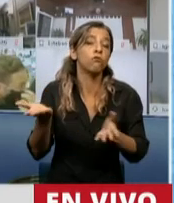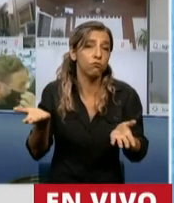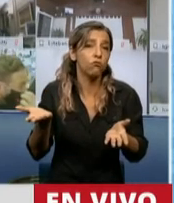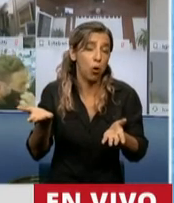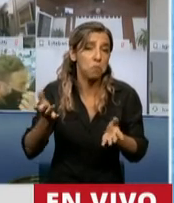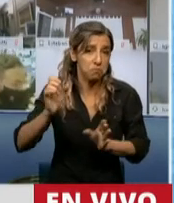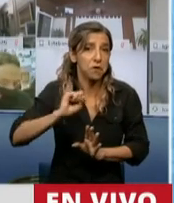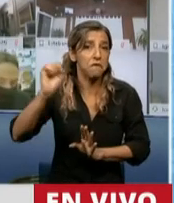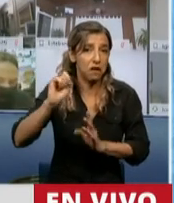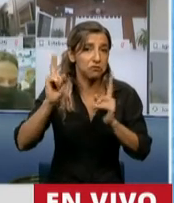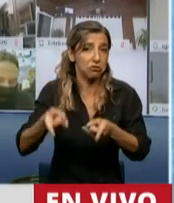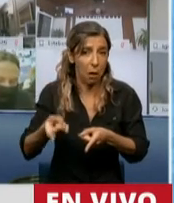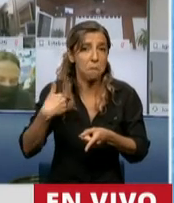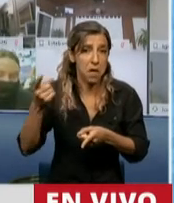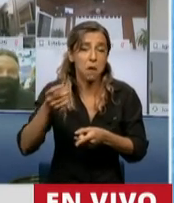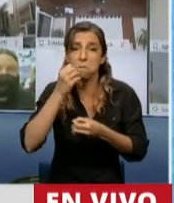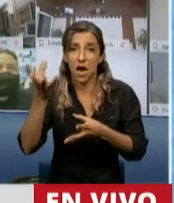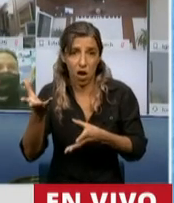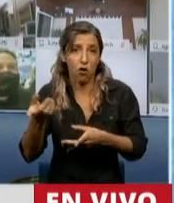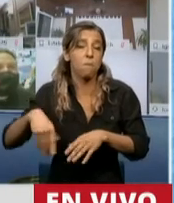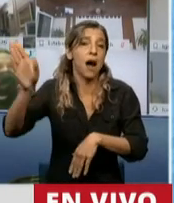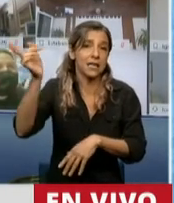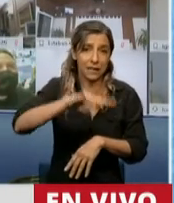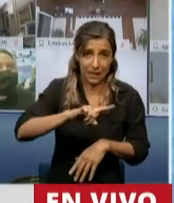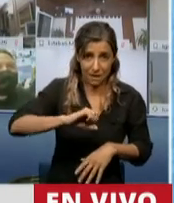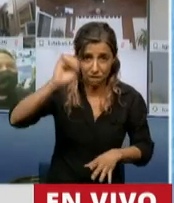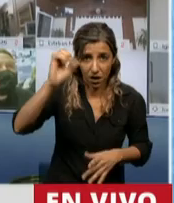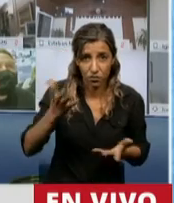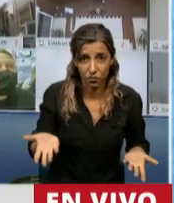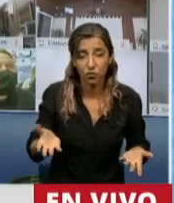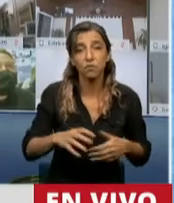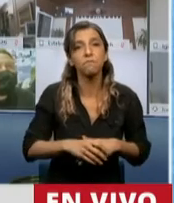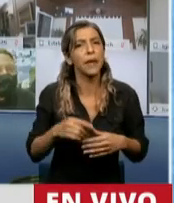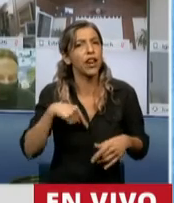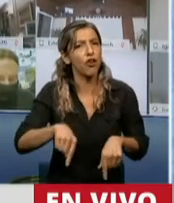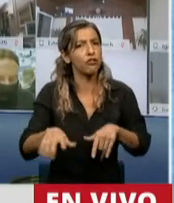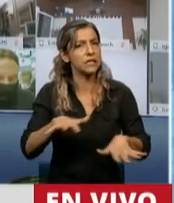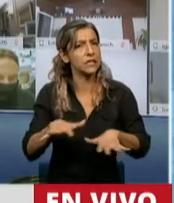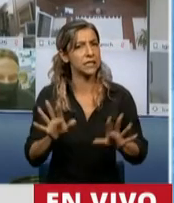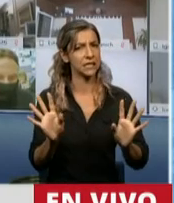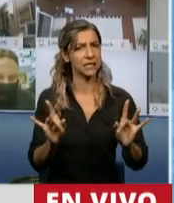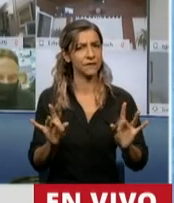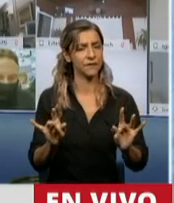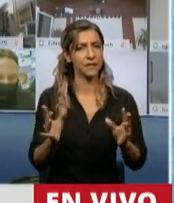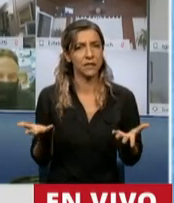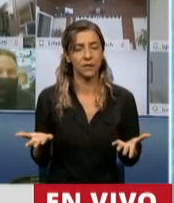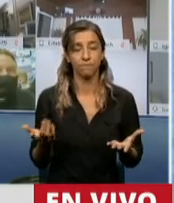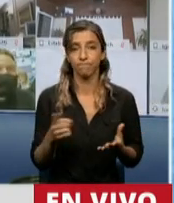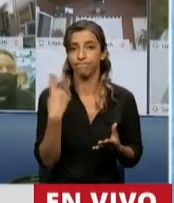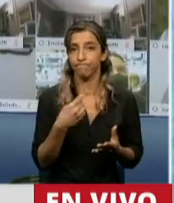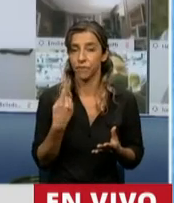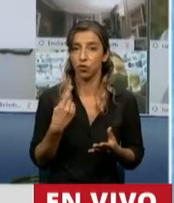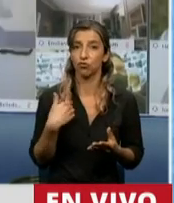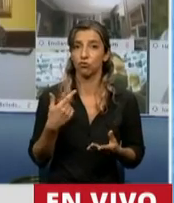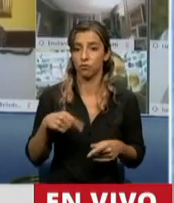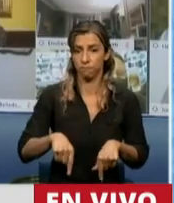en este año 2020. Y tengamos en cuenta que es un contexto muy difícil, porque venimos de una caída de la